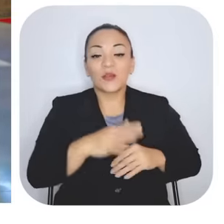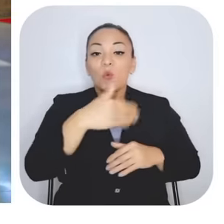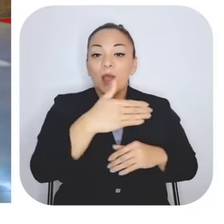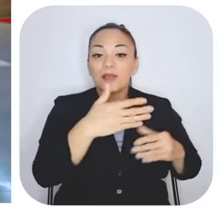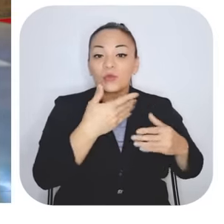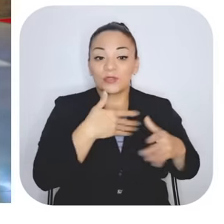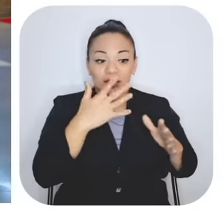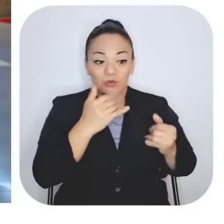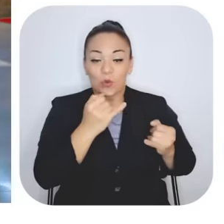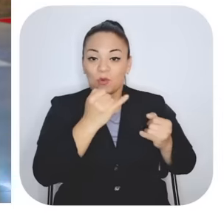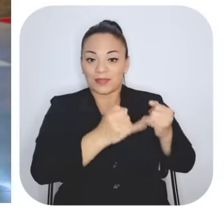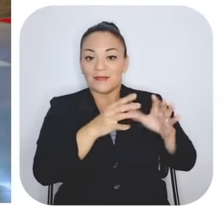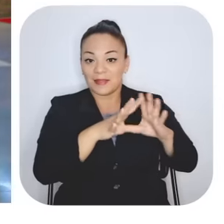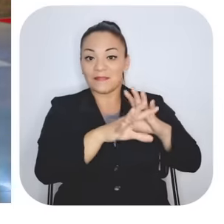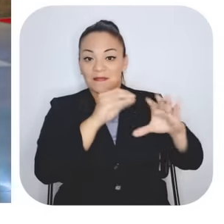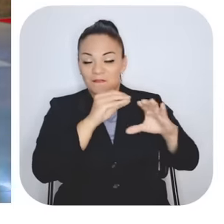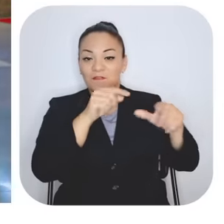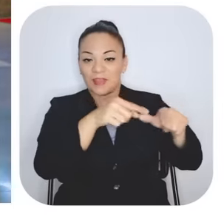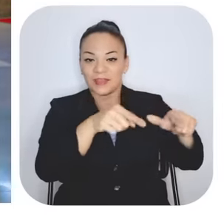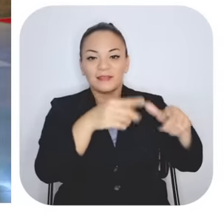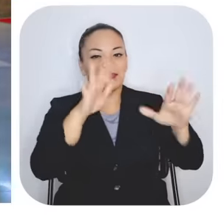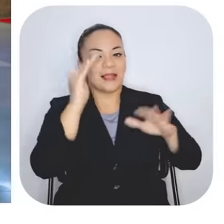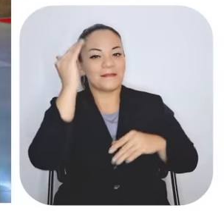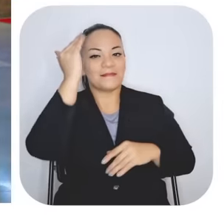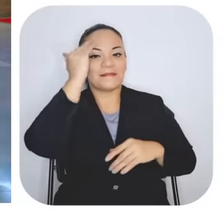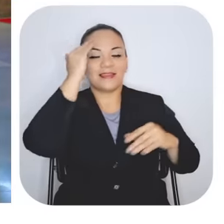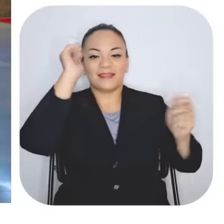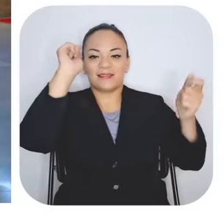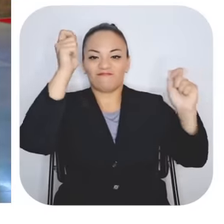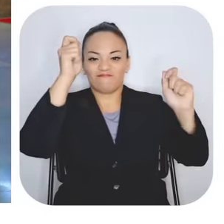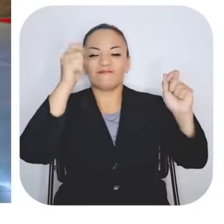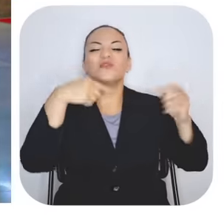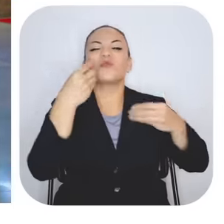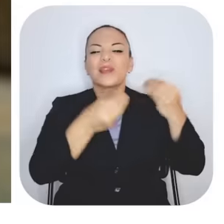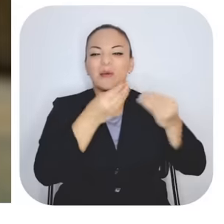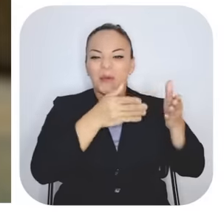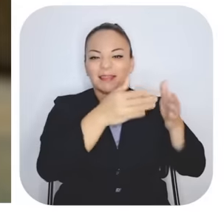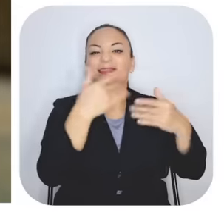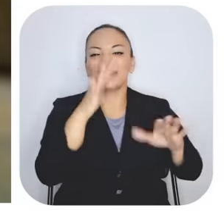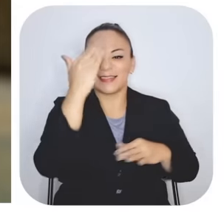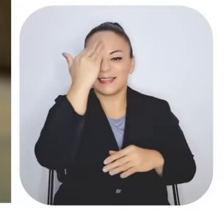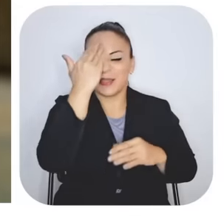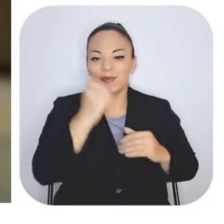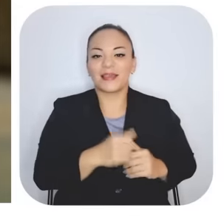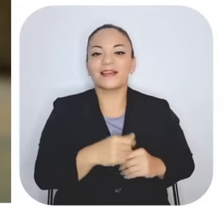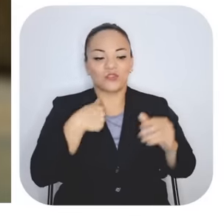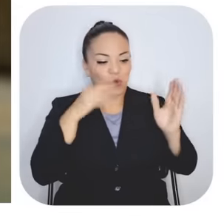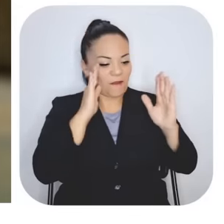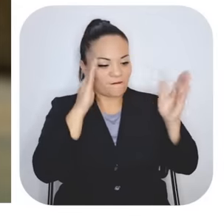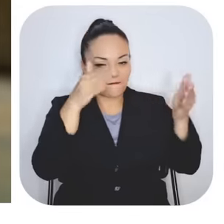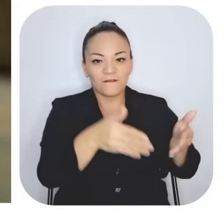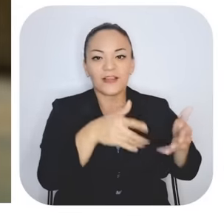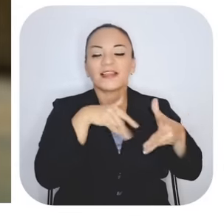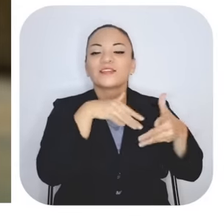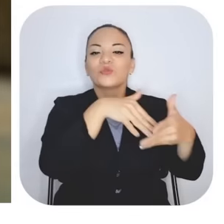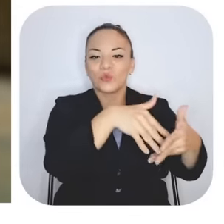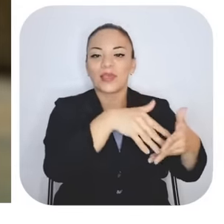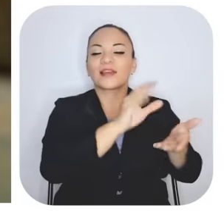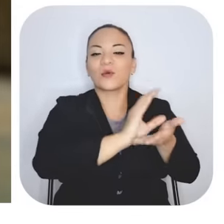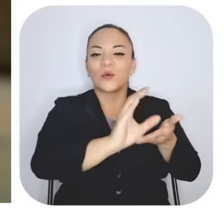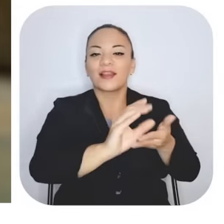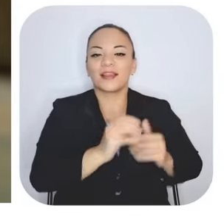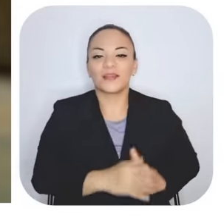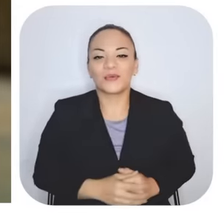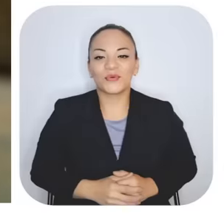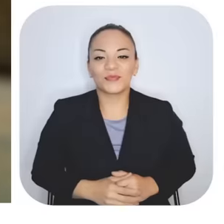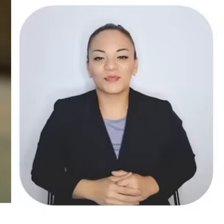yo salí, entonces ya yo tenía una mente qué era lo que iba a hacer. Ya ahí fue que yo me enfoqué a estudiar en